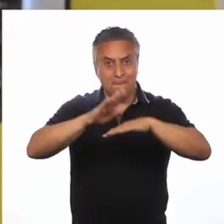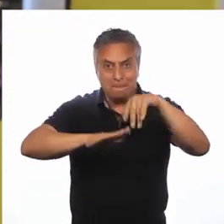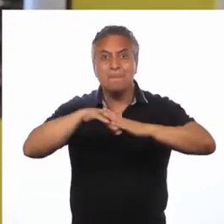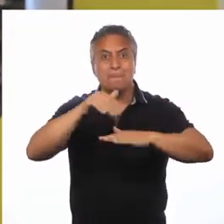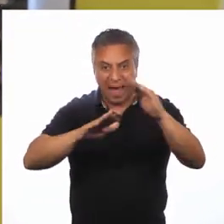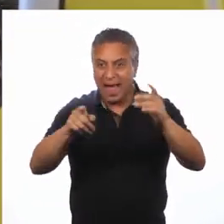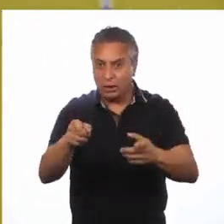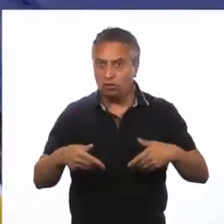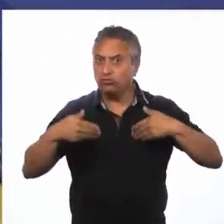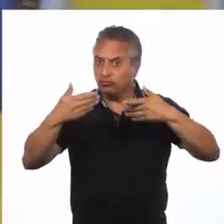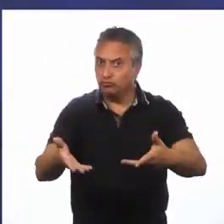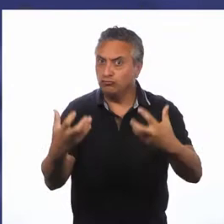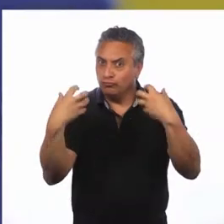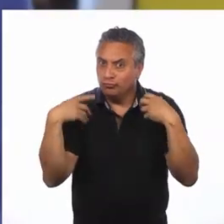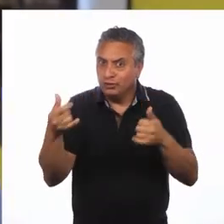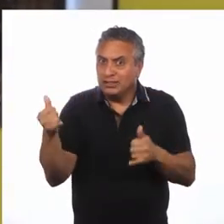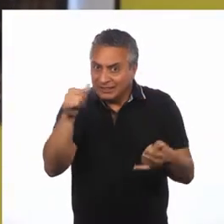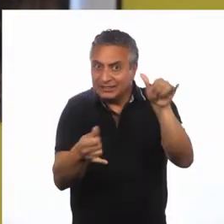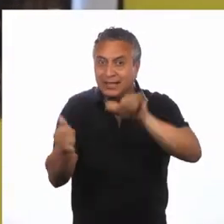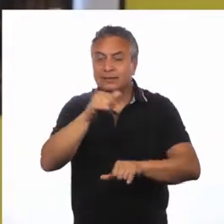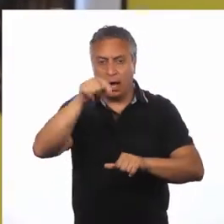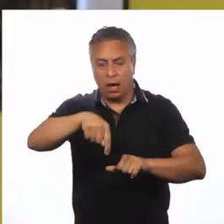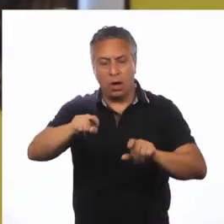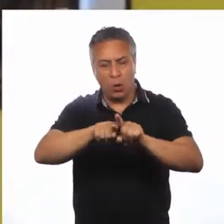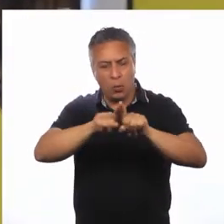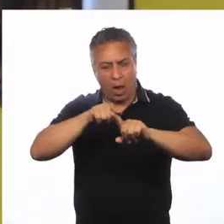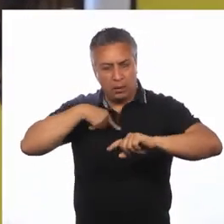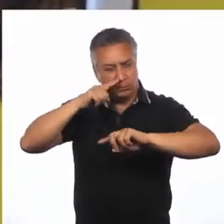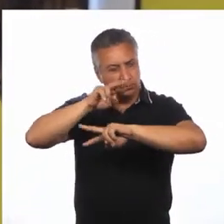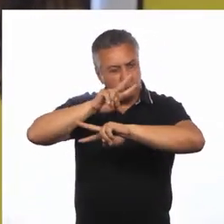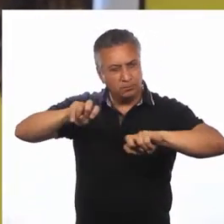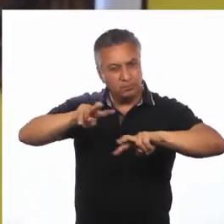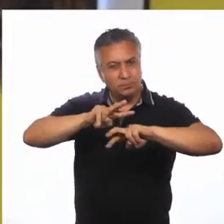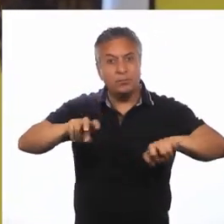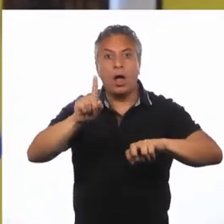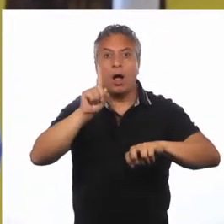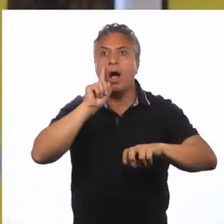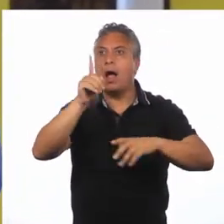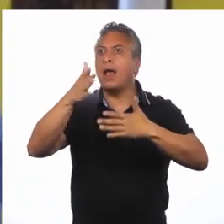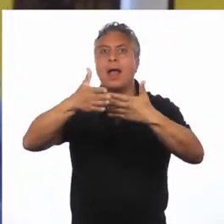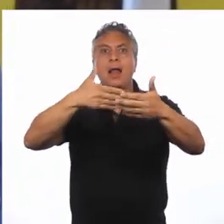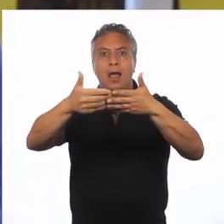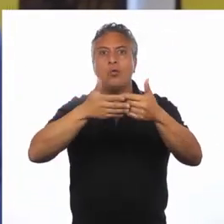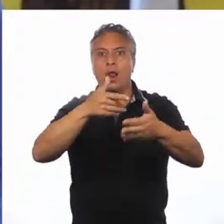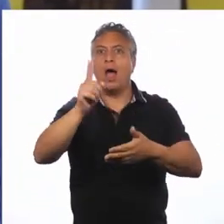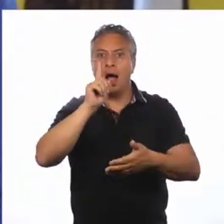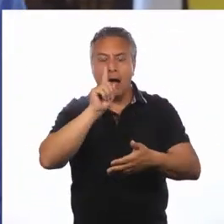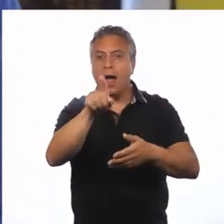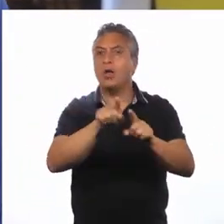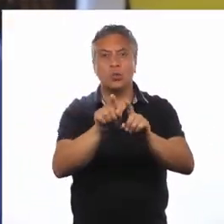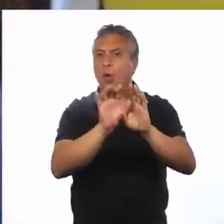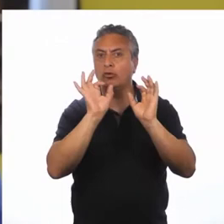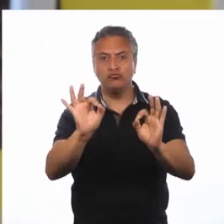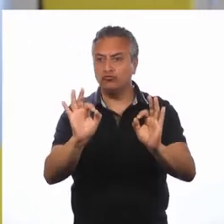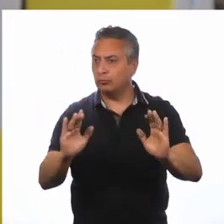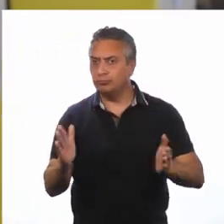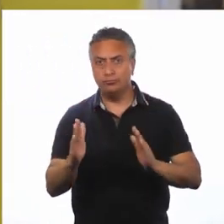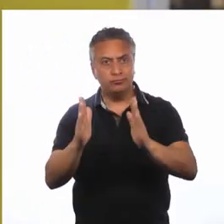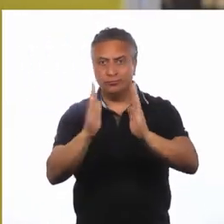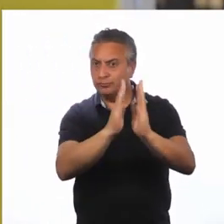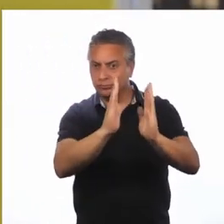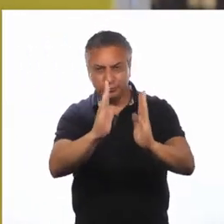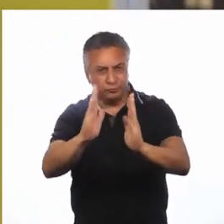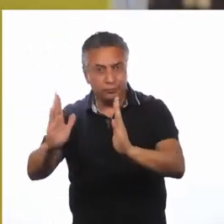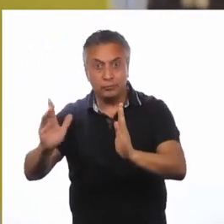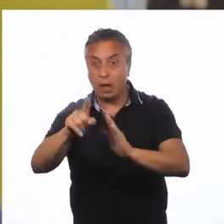Nos convertiremos en detectives Buscaremos cómo en la naturaleza existen patrones y reglas de construcción Y